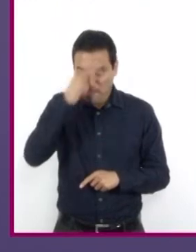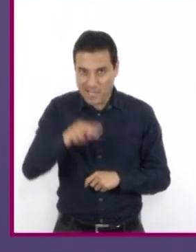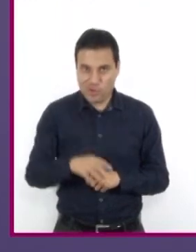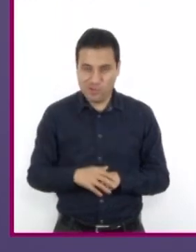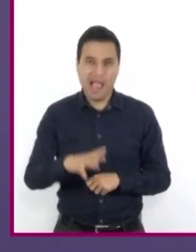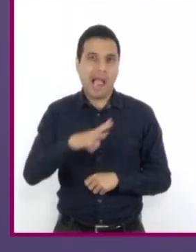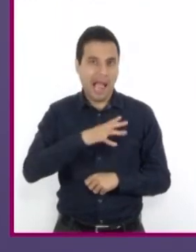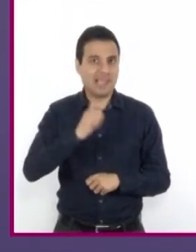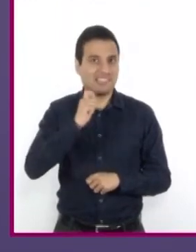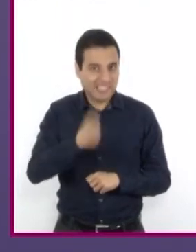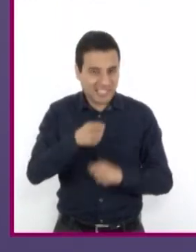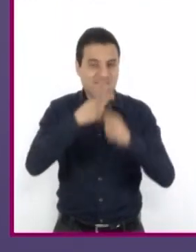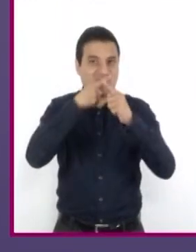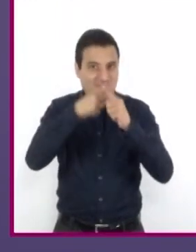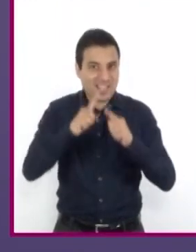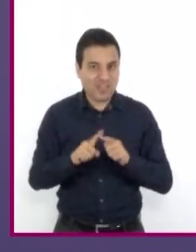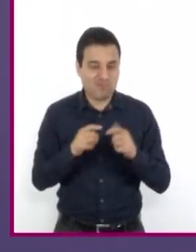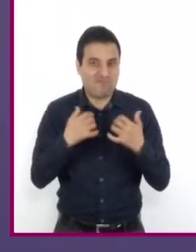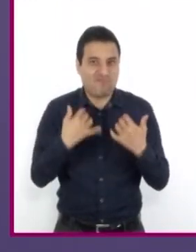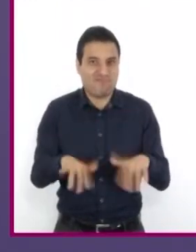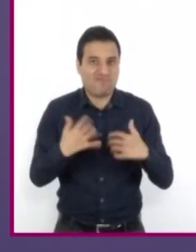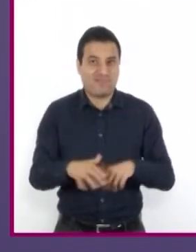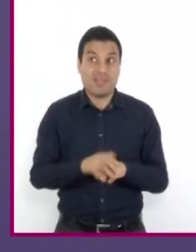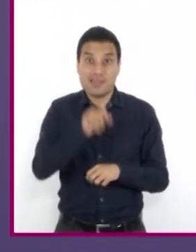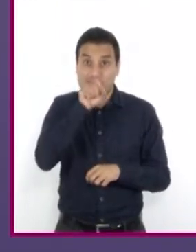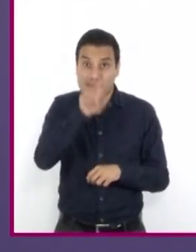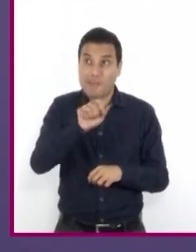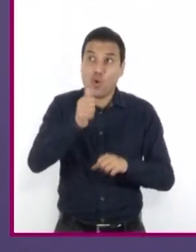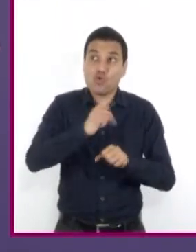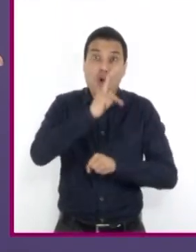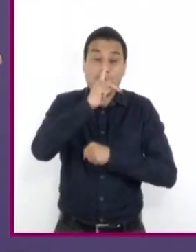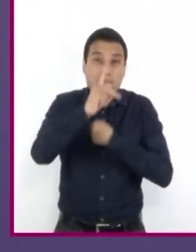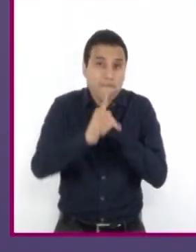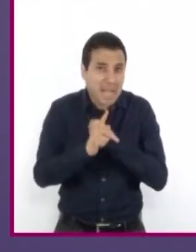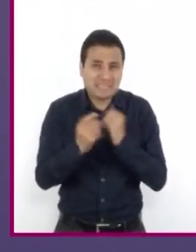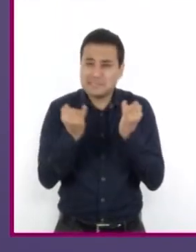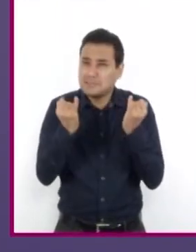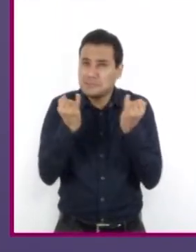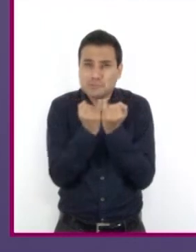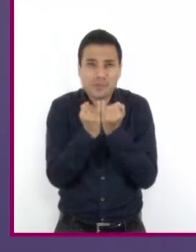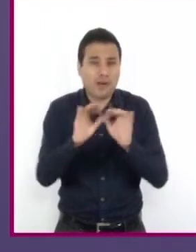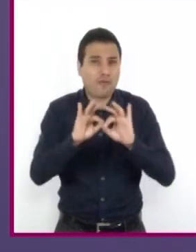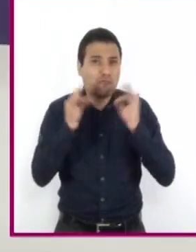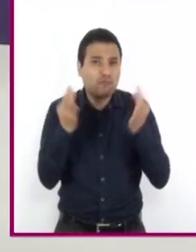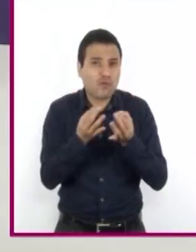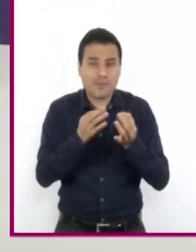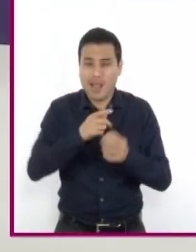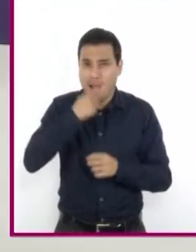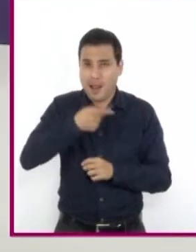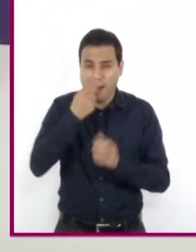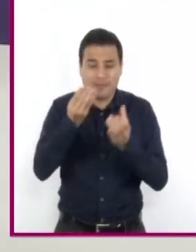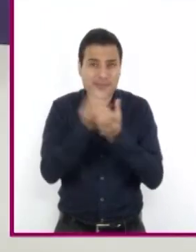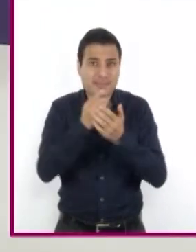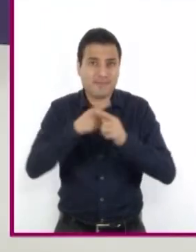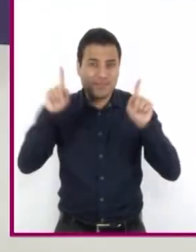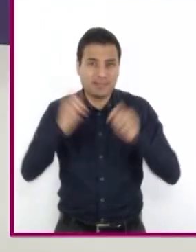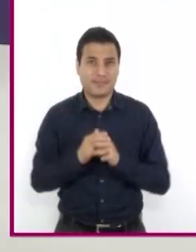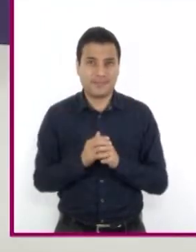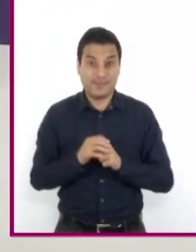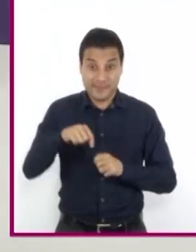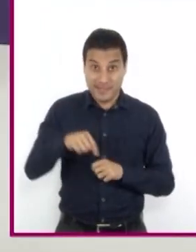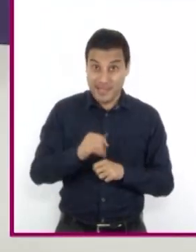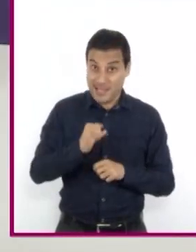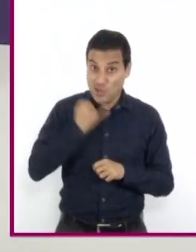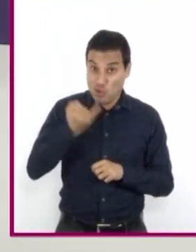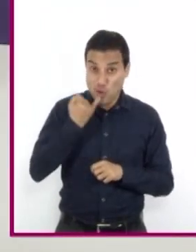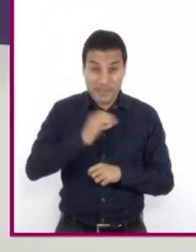diversos y eso mismo sucede en los otros países que hablan español. El nuestro es un idioma